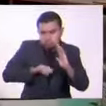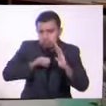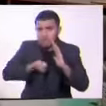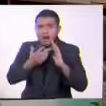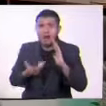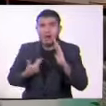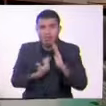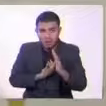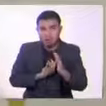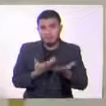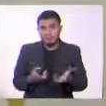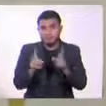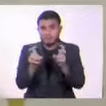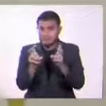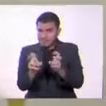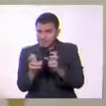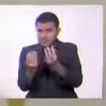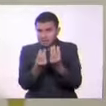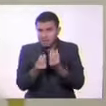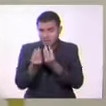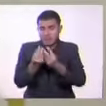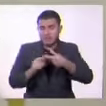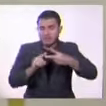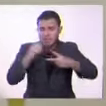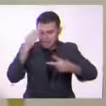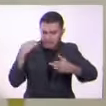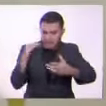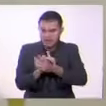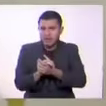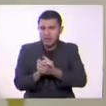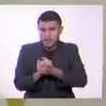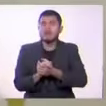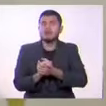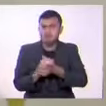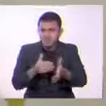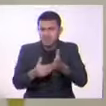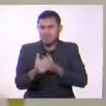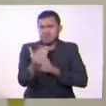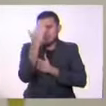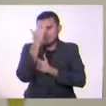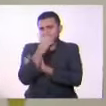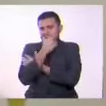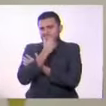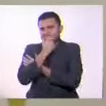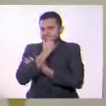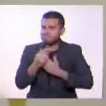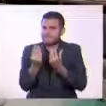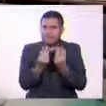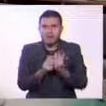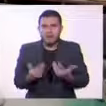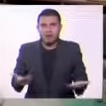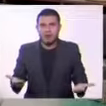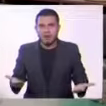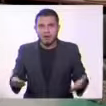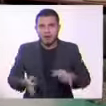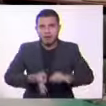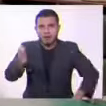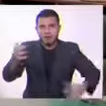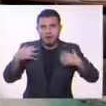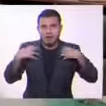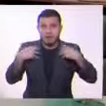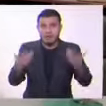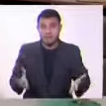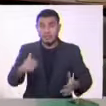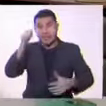estas circunstancias, Nora empieza a darse cuenta en qué sociedad vive. Ahora que ya